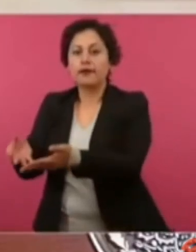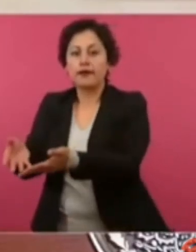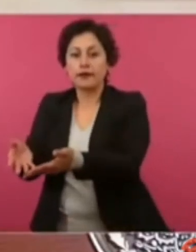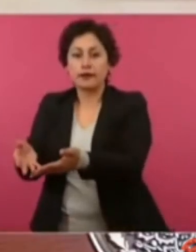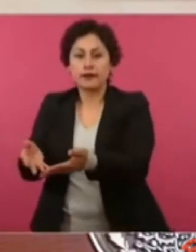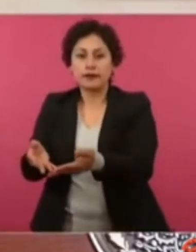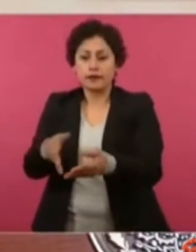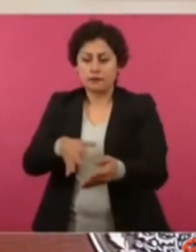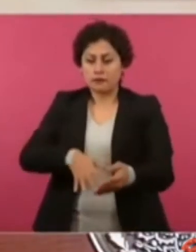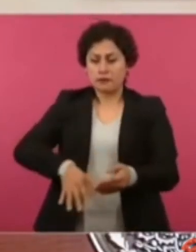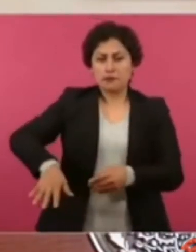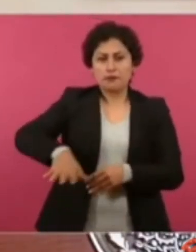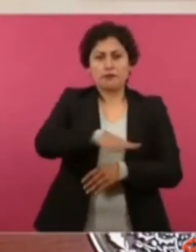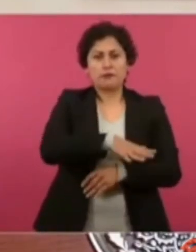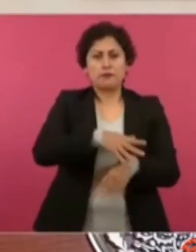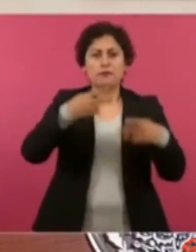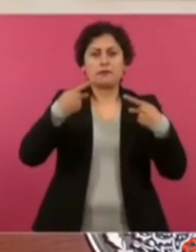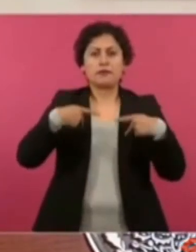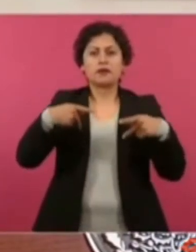trabajadores de los medios,